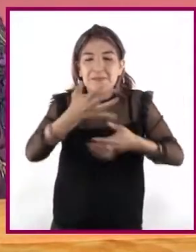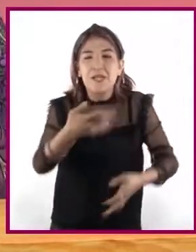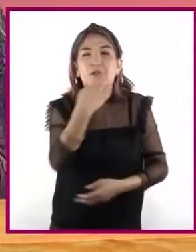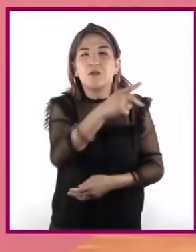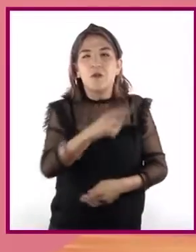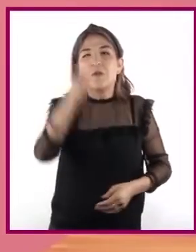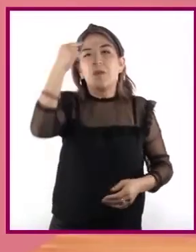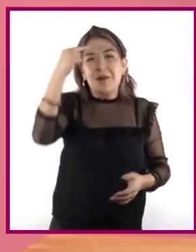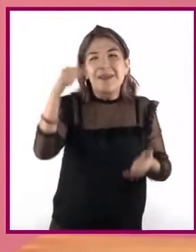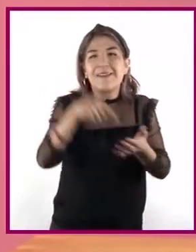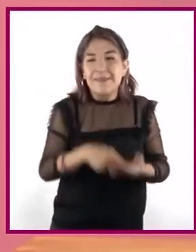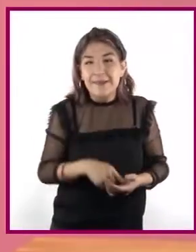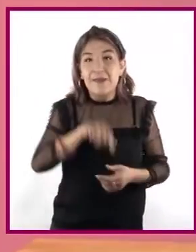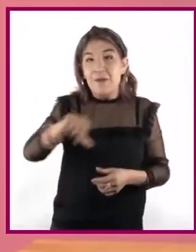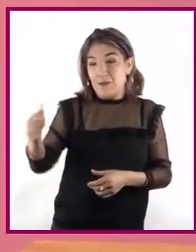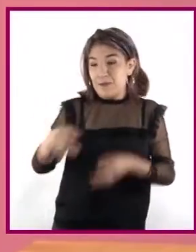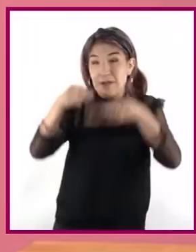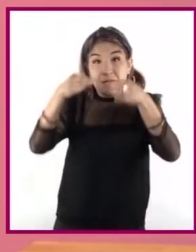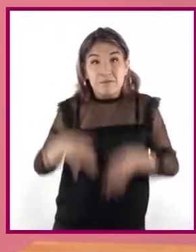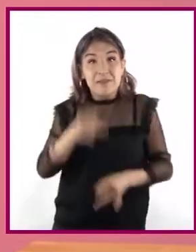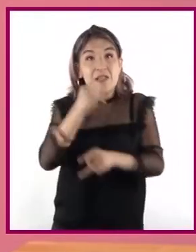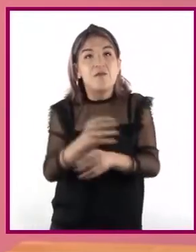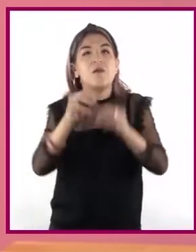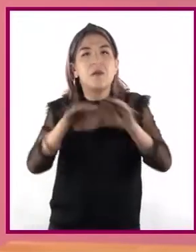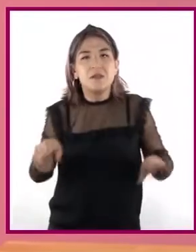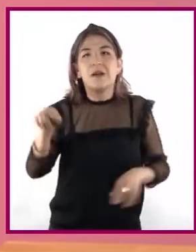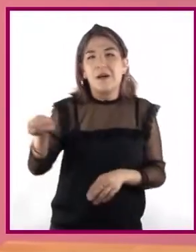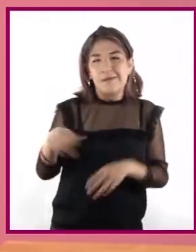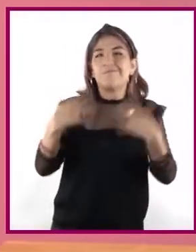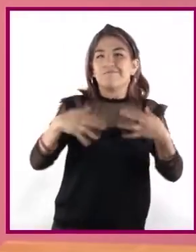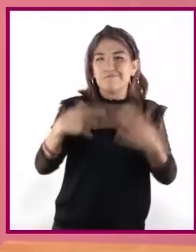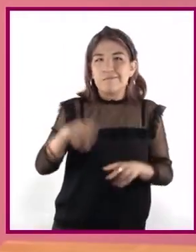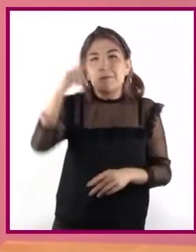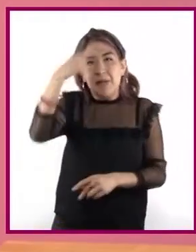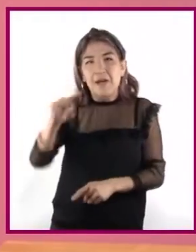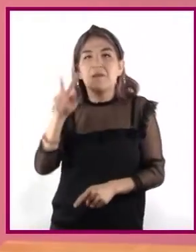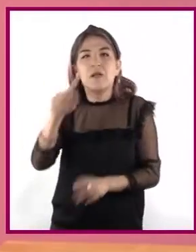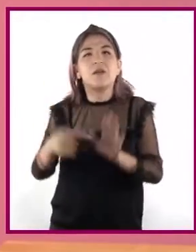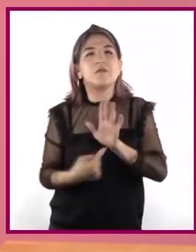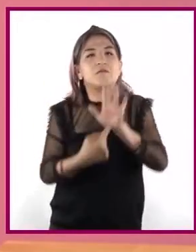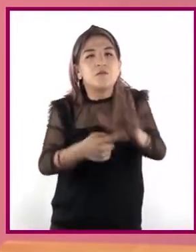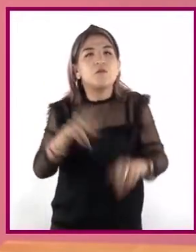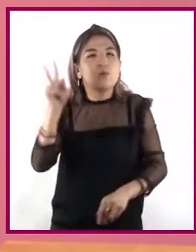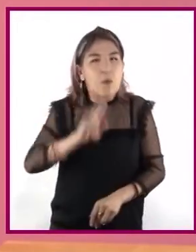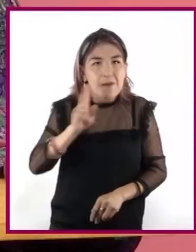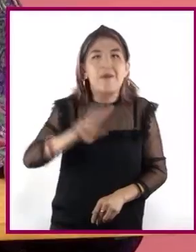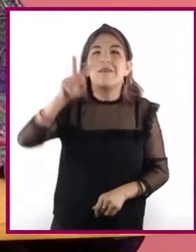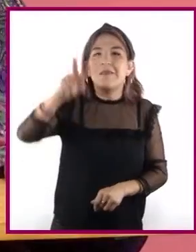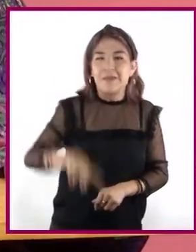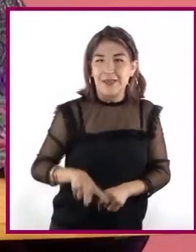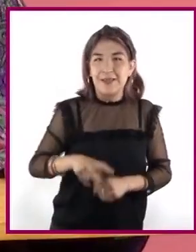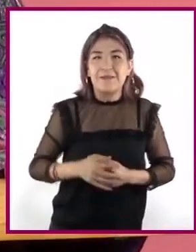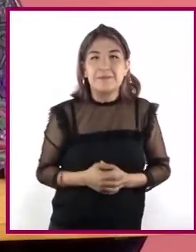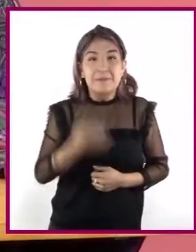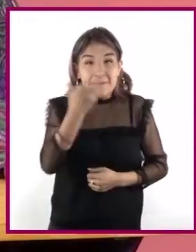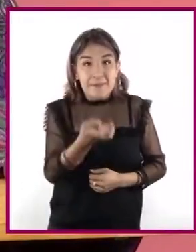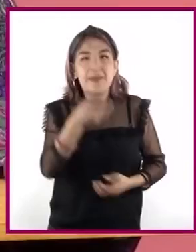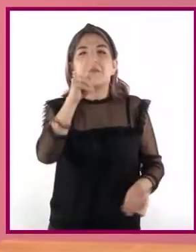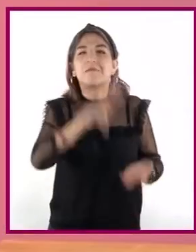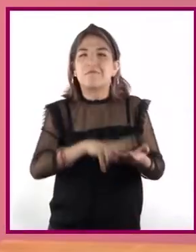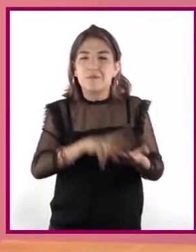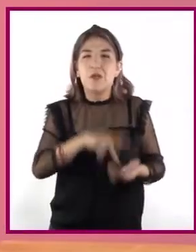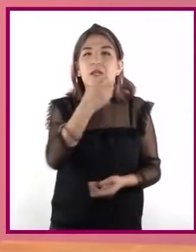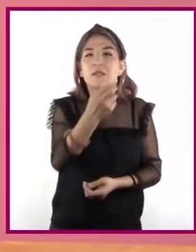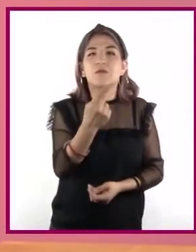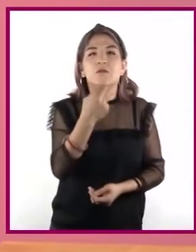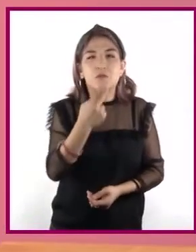los argumentos fundados en datos o hechos dan razones para llegar a la demostración de algo. Valoramos también la